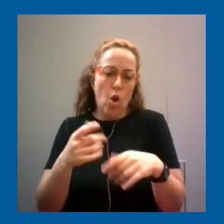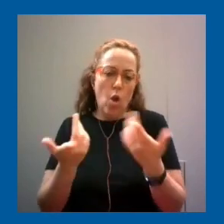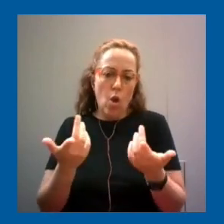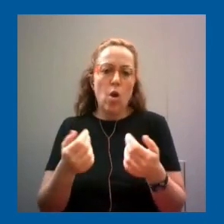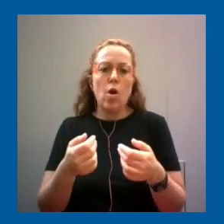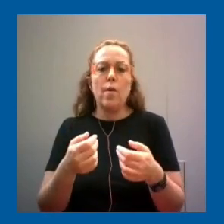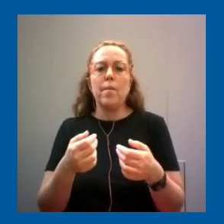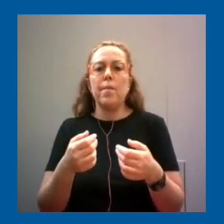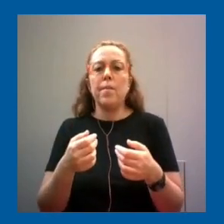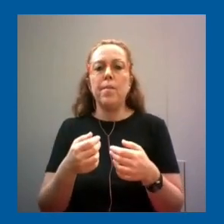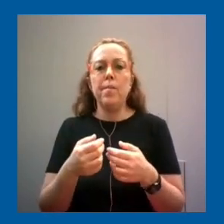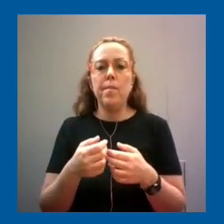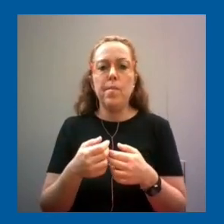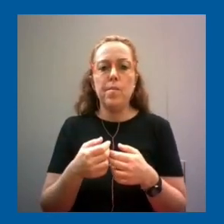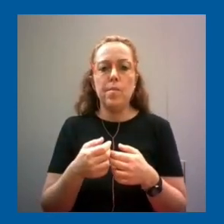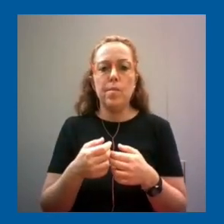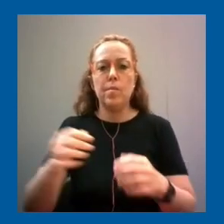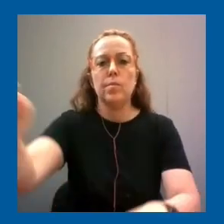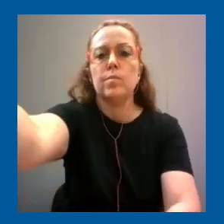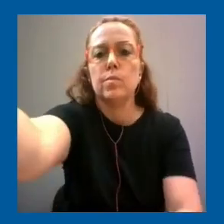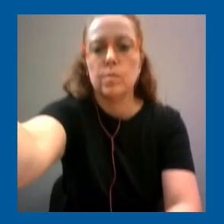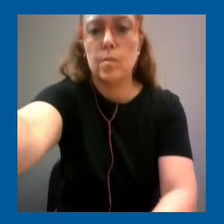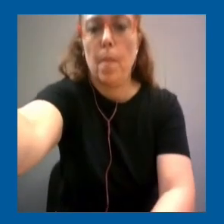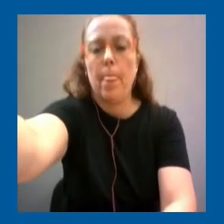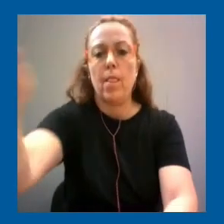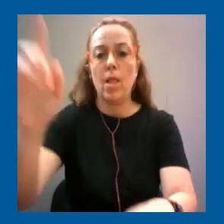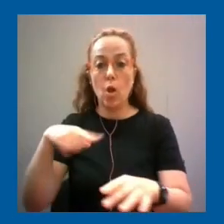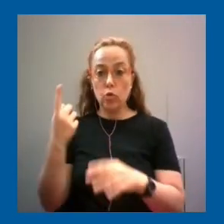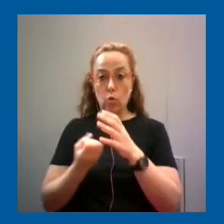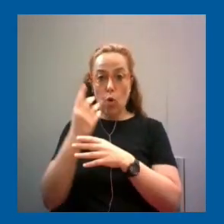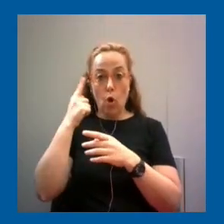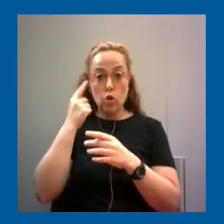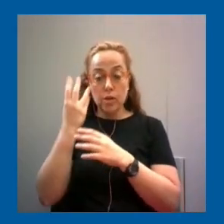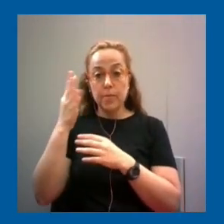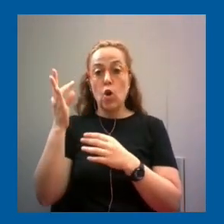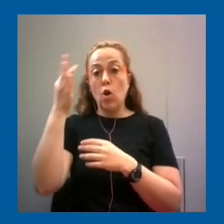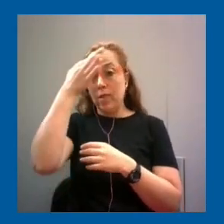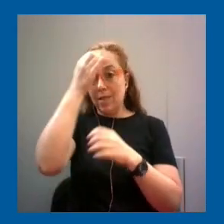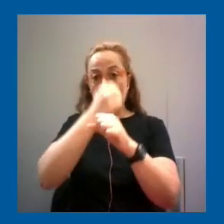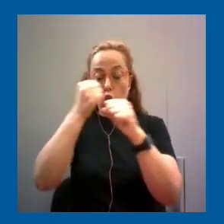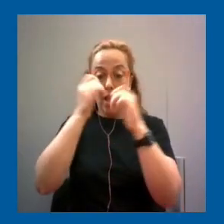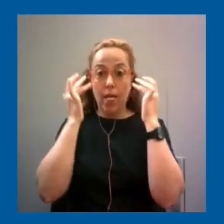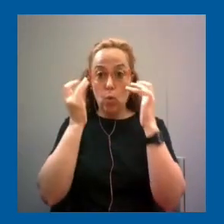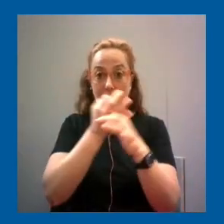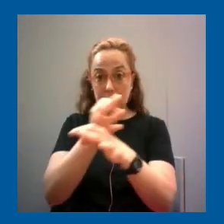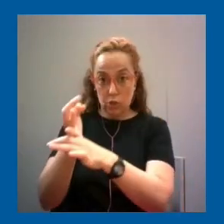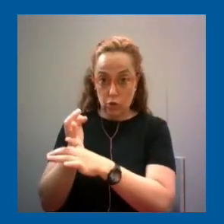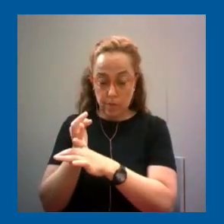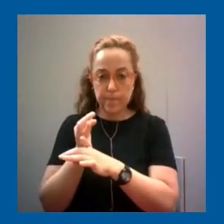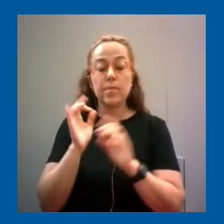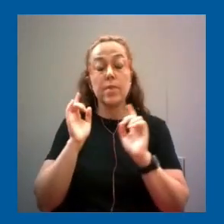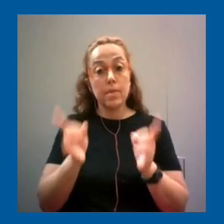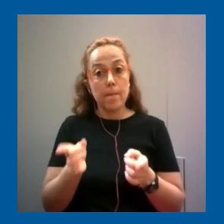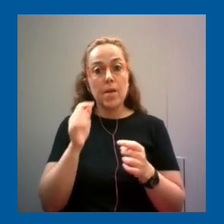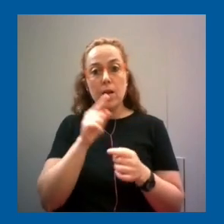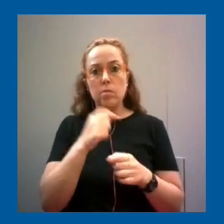digital. Después tenemos otro concepto, que es el de tecnología educativa, que eso ya también se viene trabajando mucho